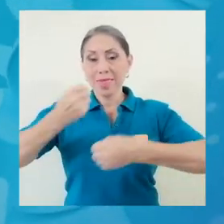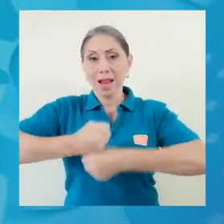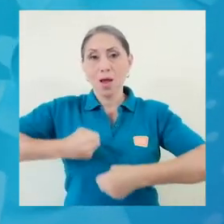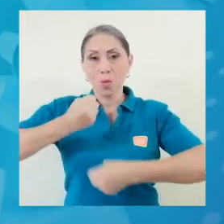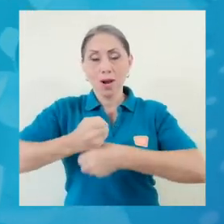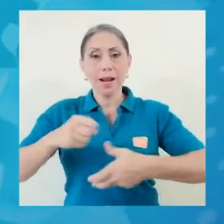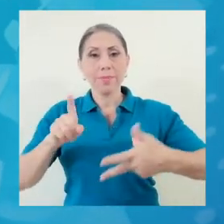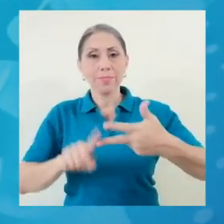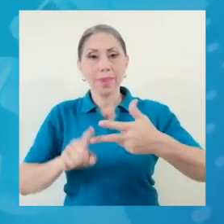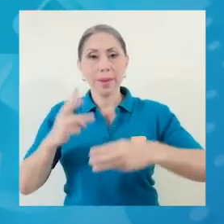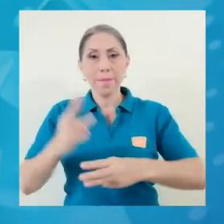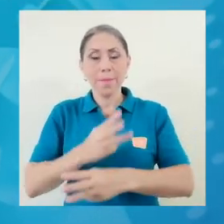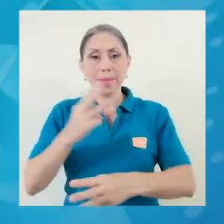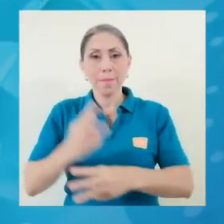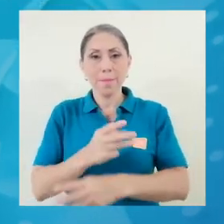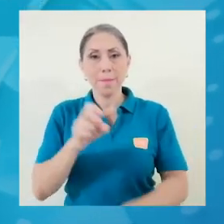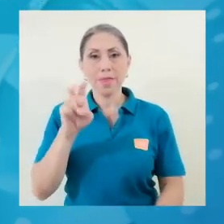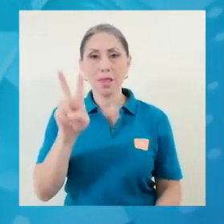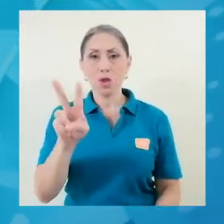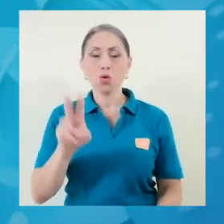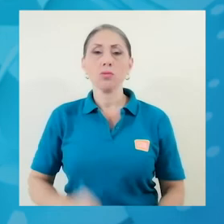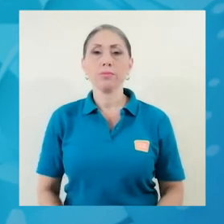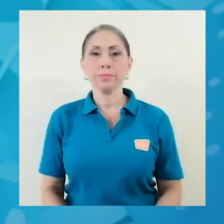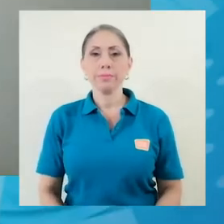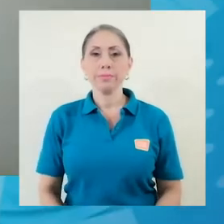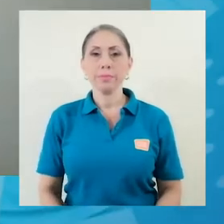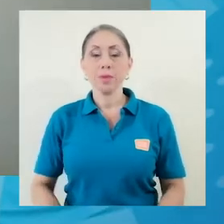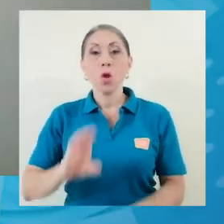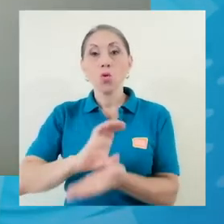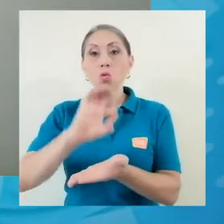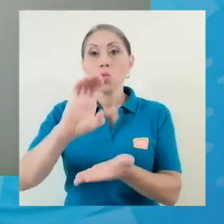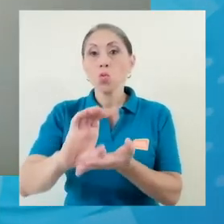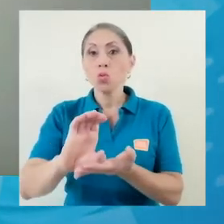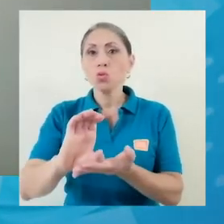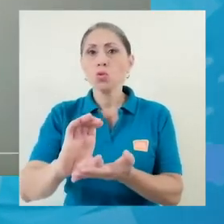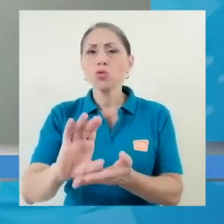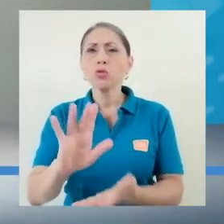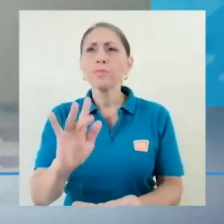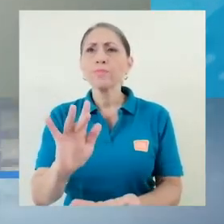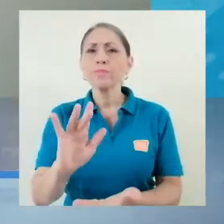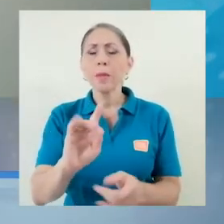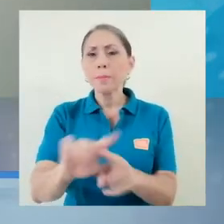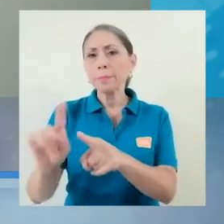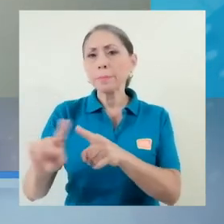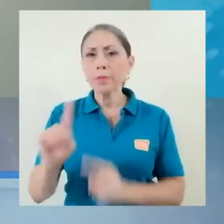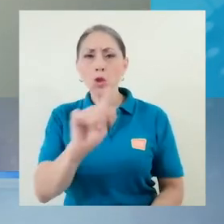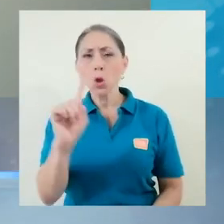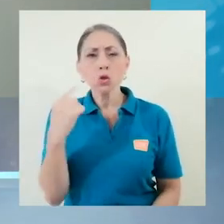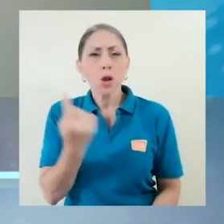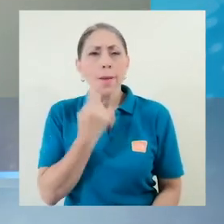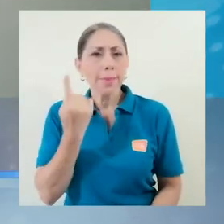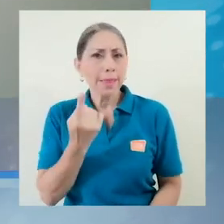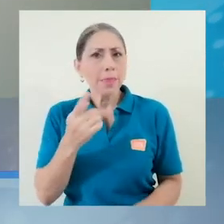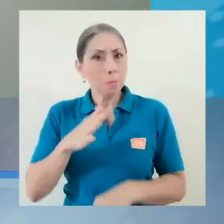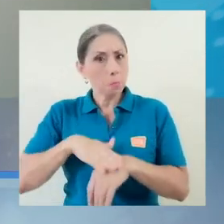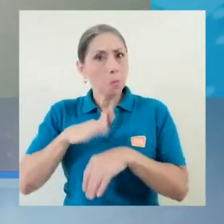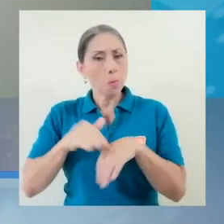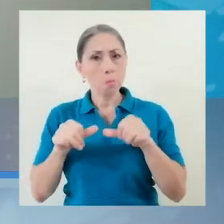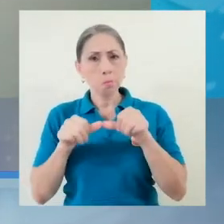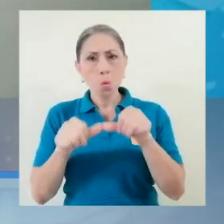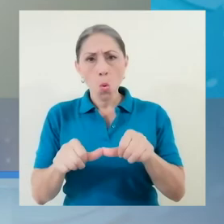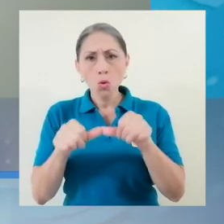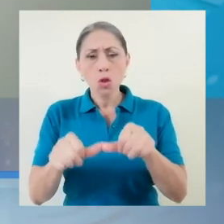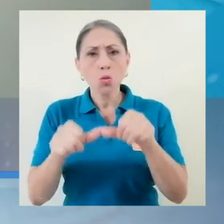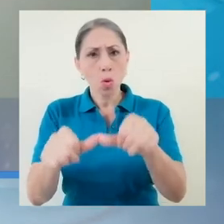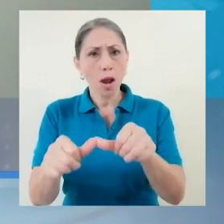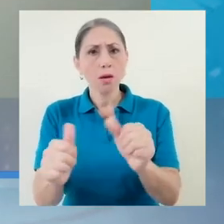Vida Laboral y Matemáticas II. Los cursos no solamente permiten continuar con